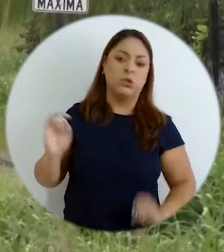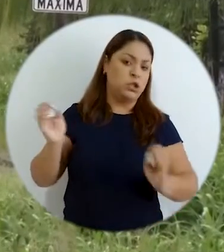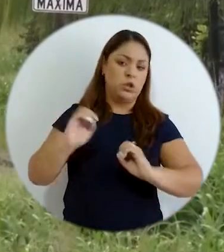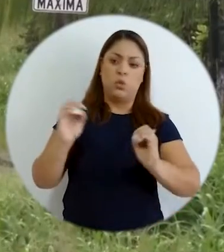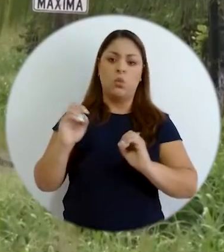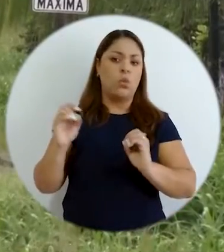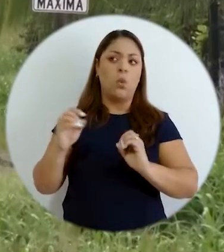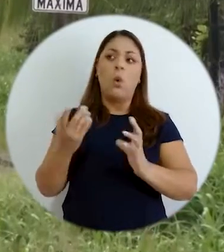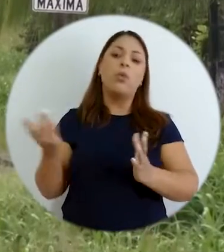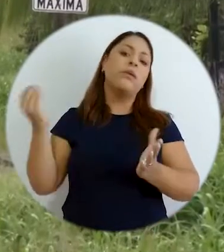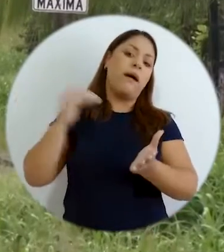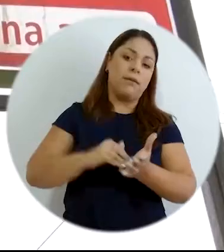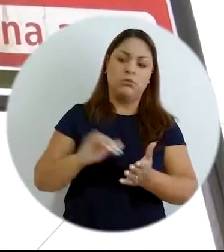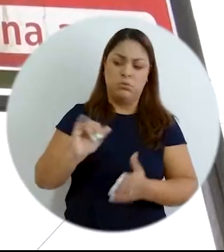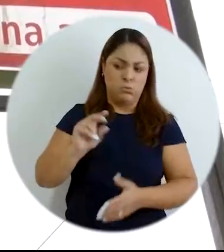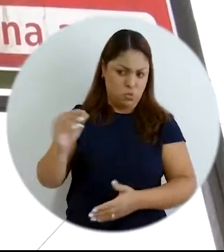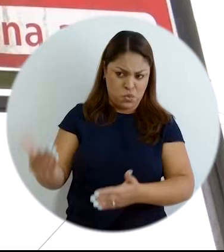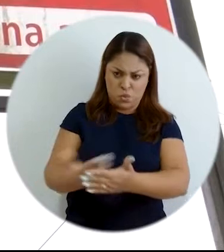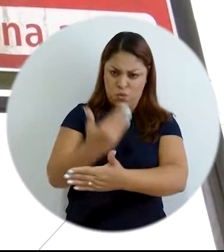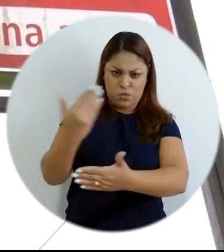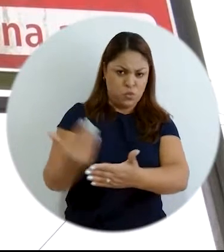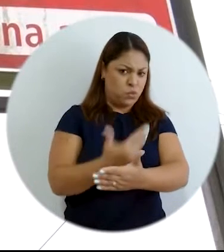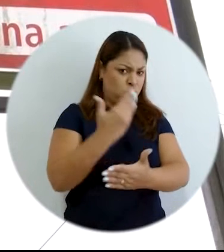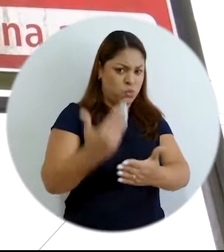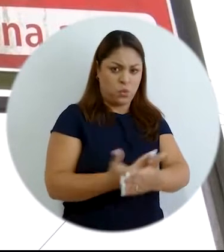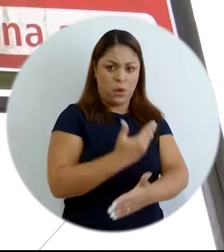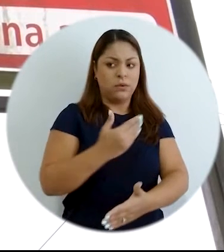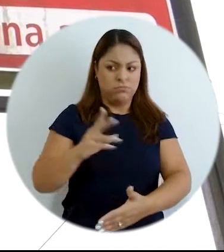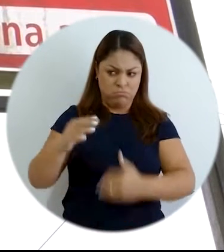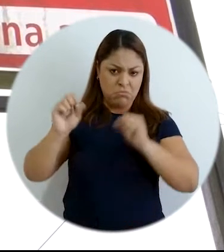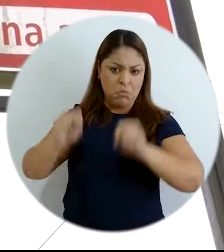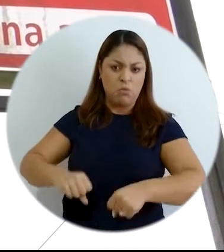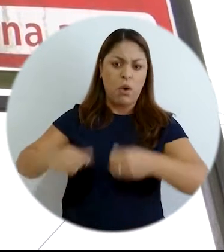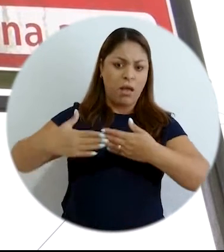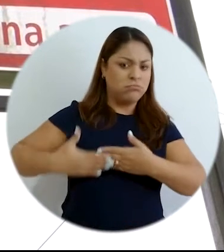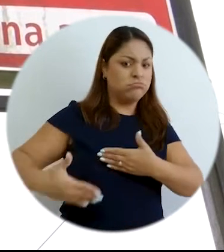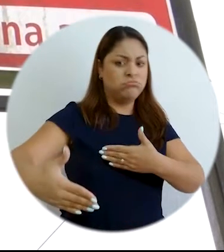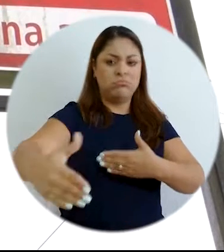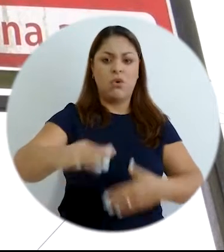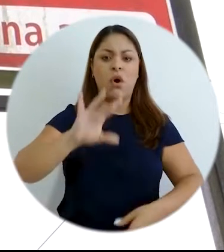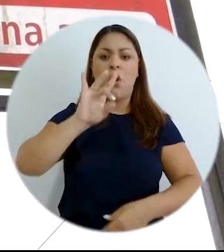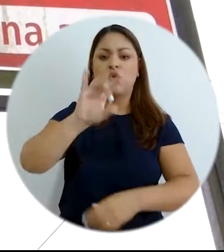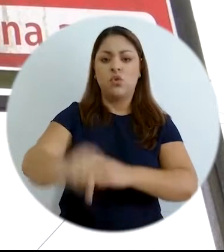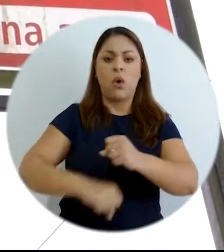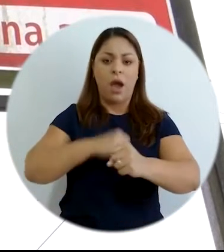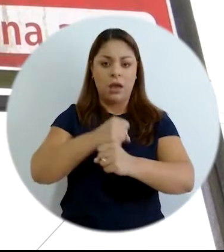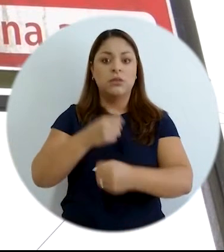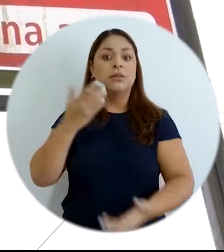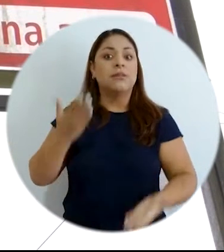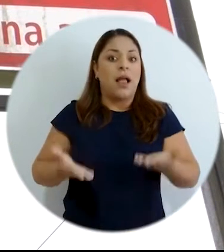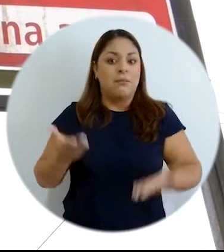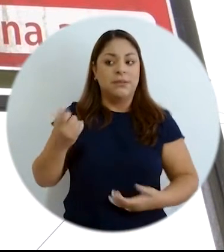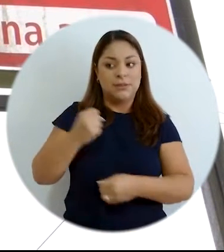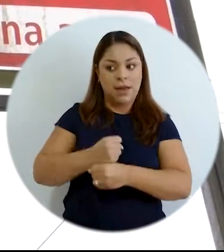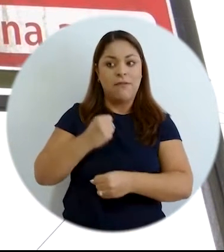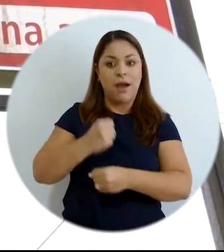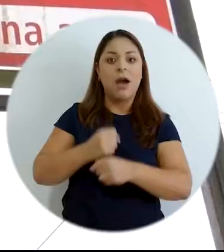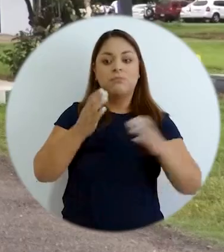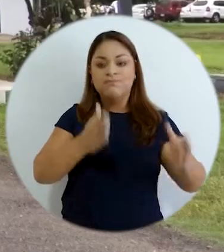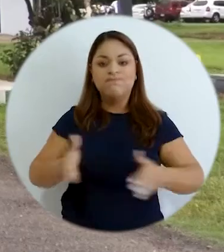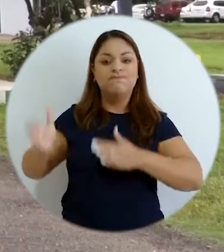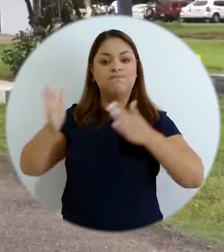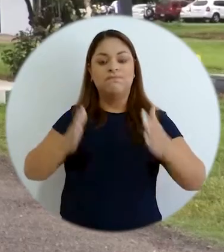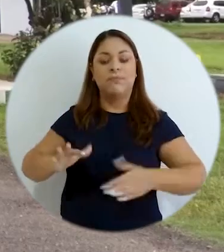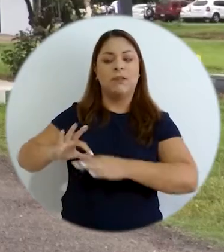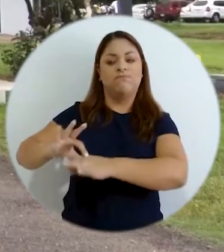ninguna digamos se está repitiendo ningún alcalde entonces pueden tener una visión de desarrollo de ocho años y podríamos trabajar en un plan